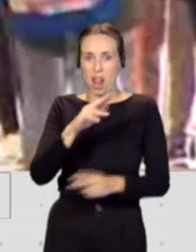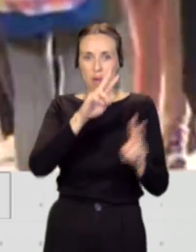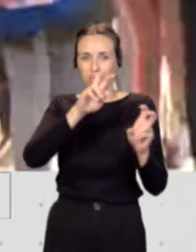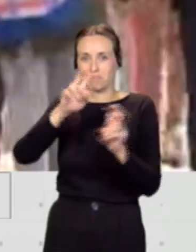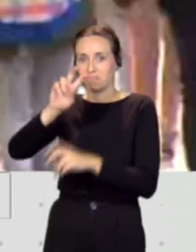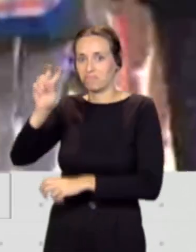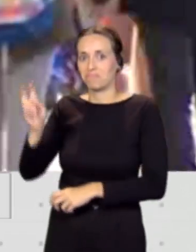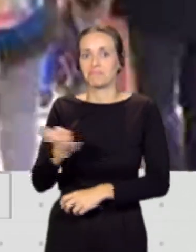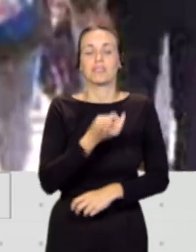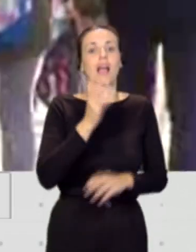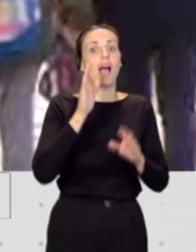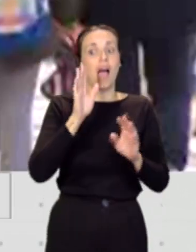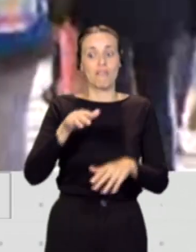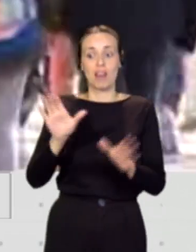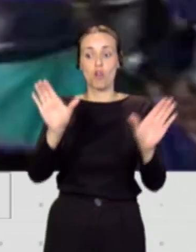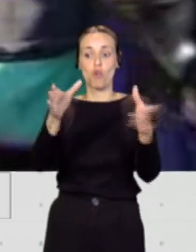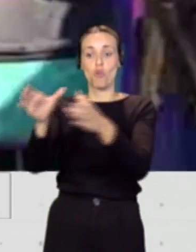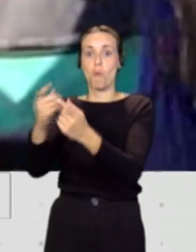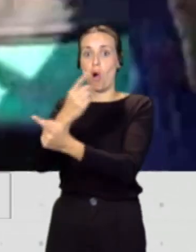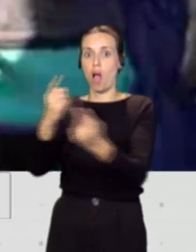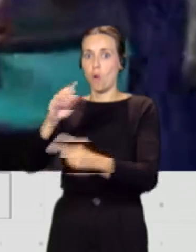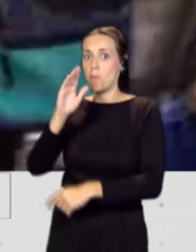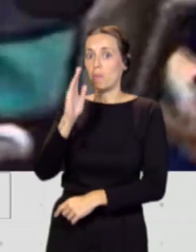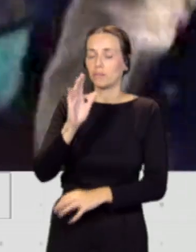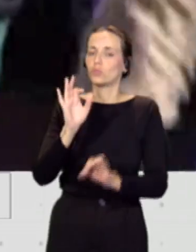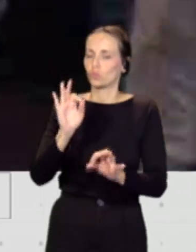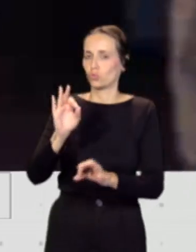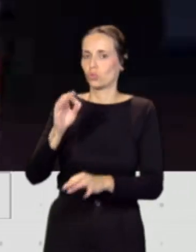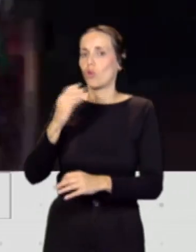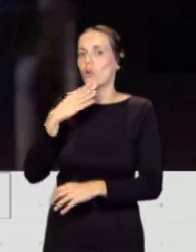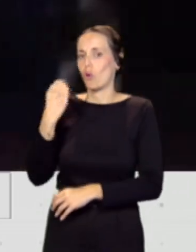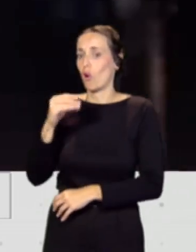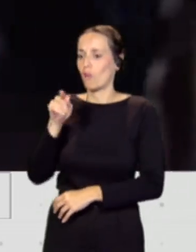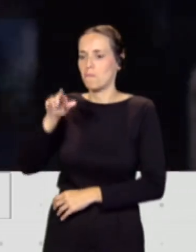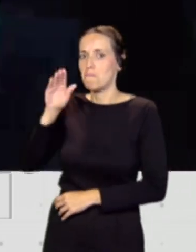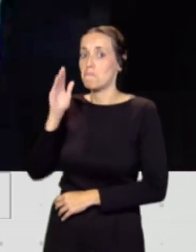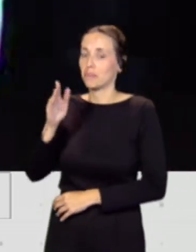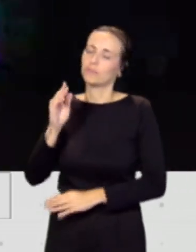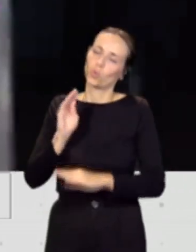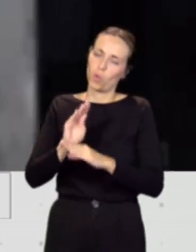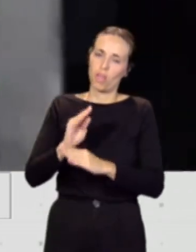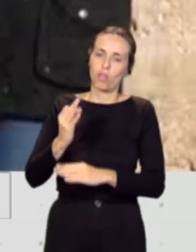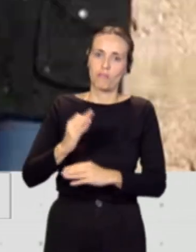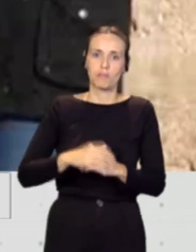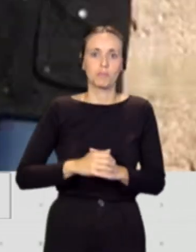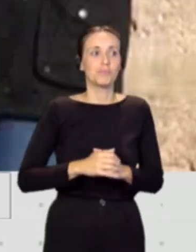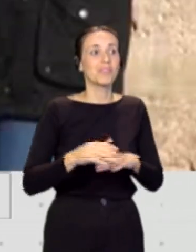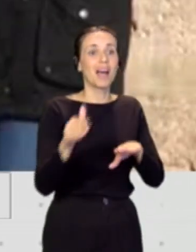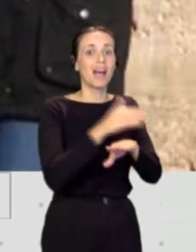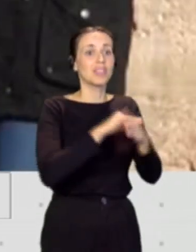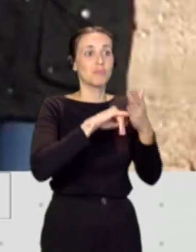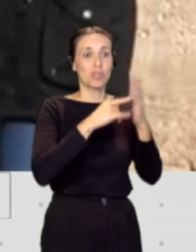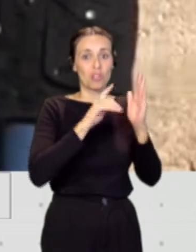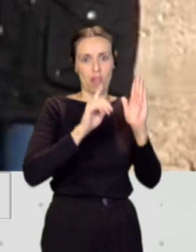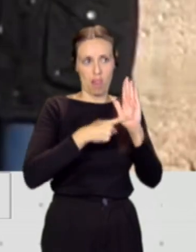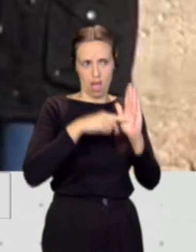impactan específicamente en ciertos colectivos como los menores y hay que estar especialmente cuidadosos también con este tema. En este anteproyecto de ley,